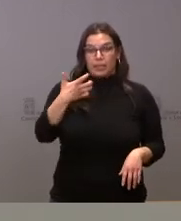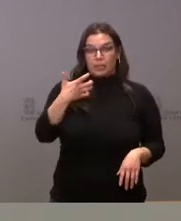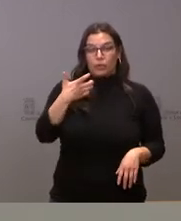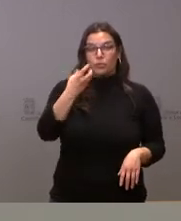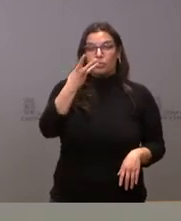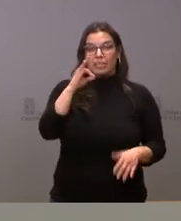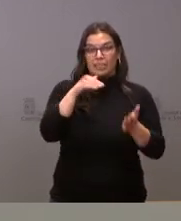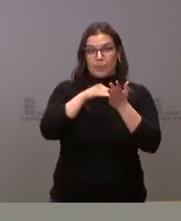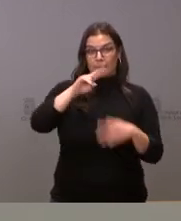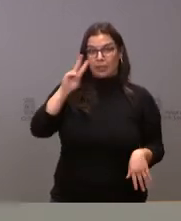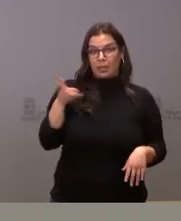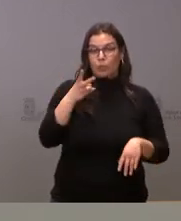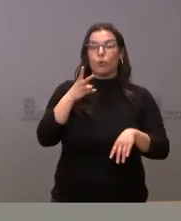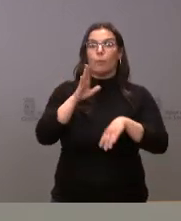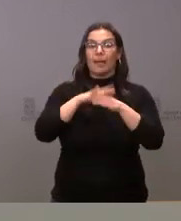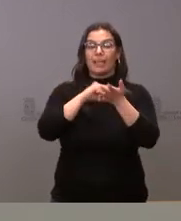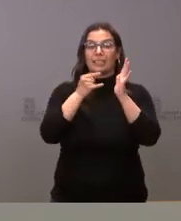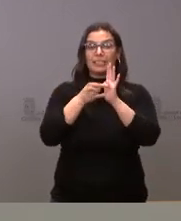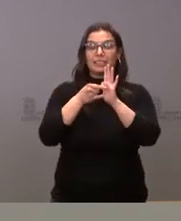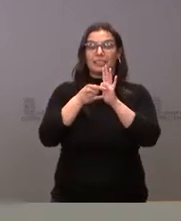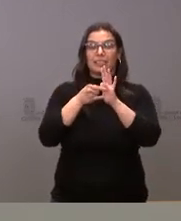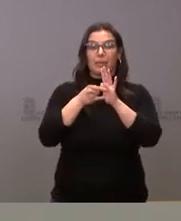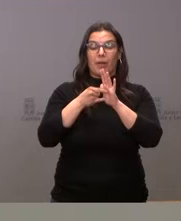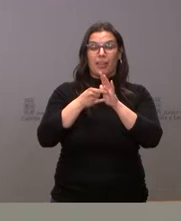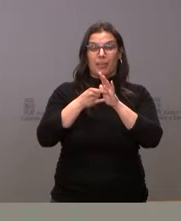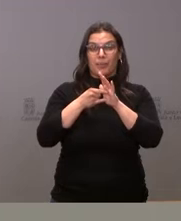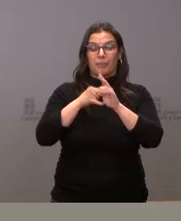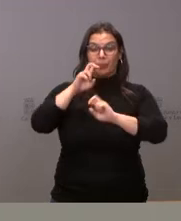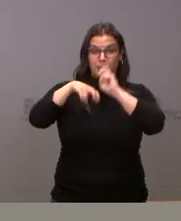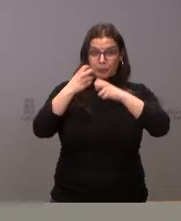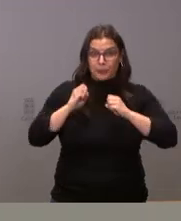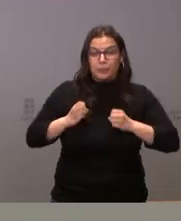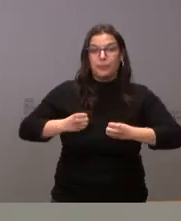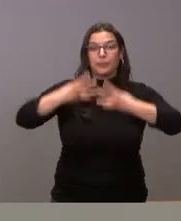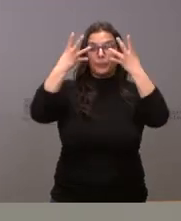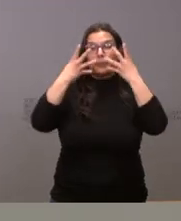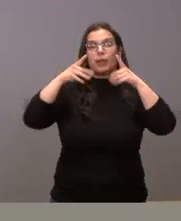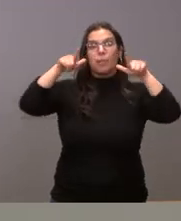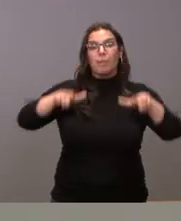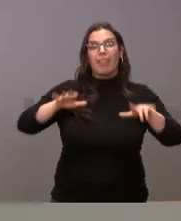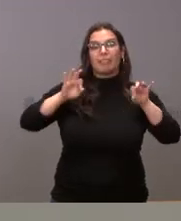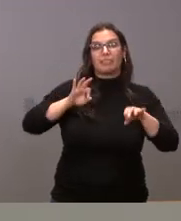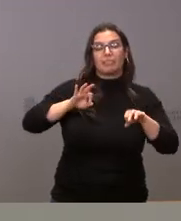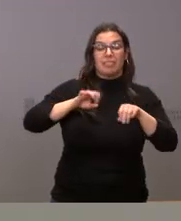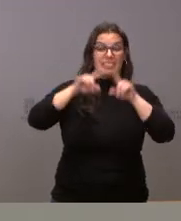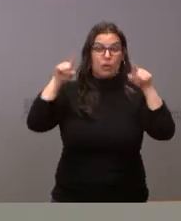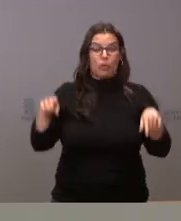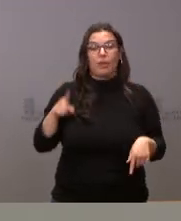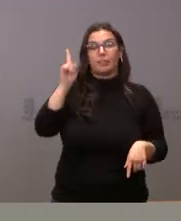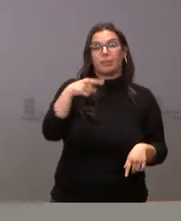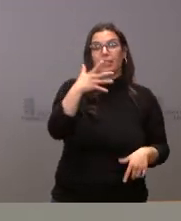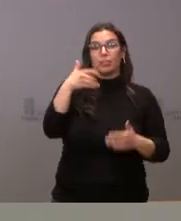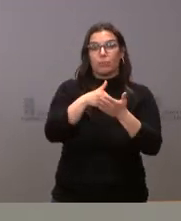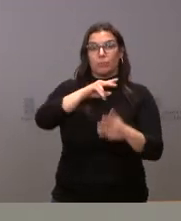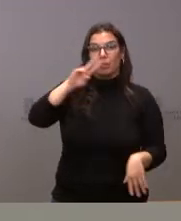530 mil euros para renovar el sistema de climatización del edificio situado en la Plaza de la Merced, en Segovia. Medio millón de euros